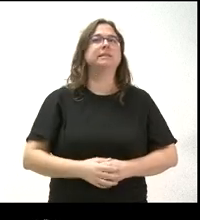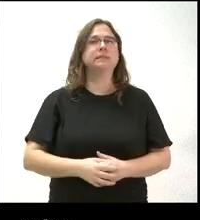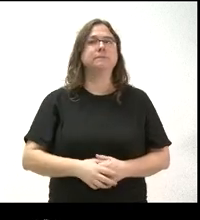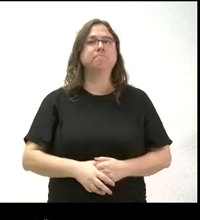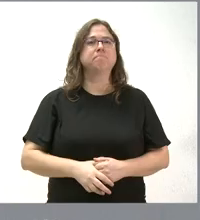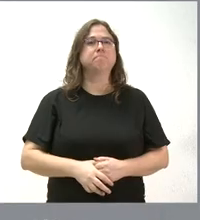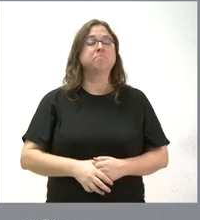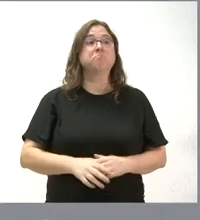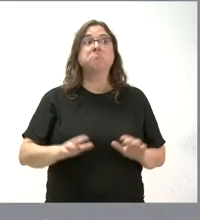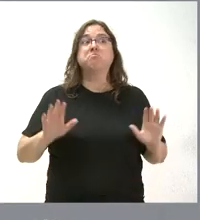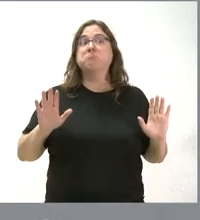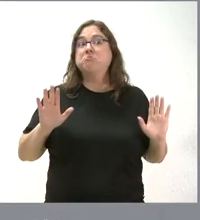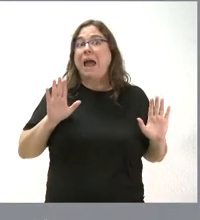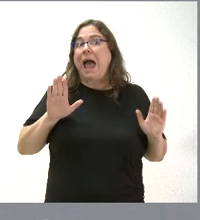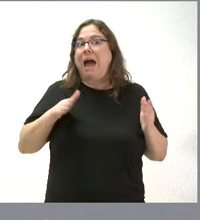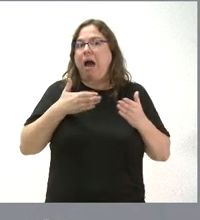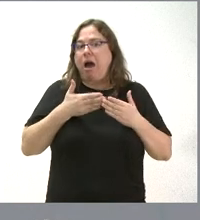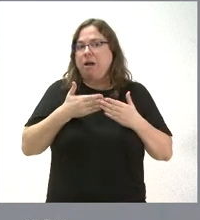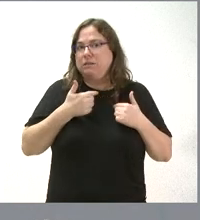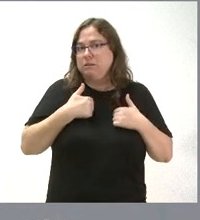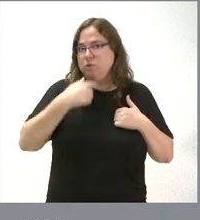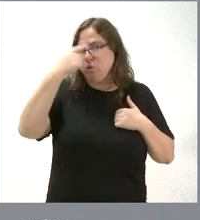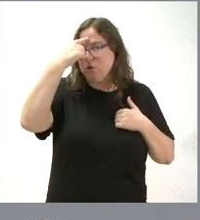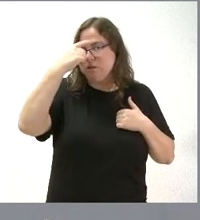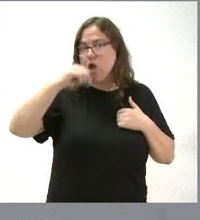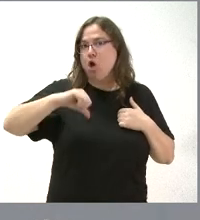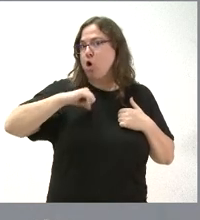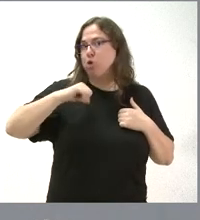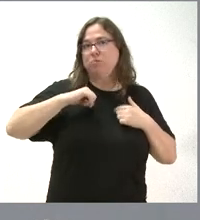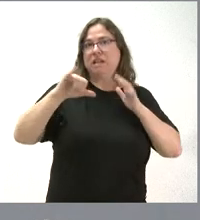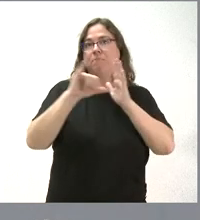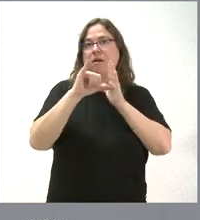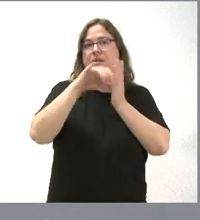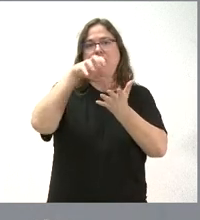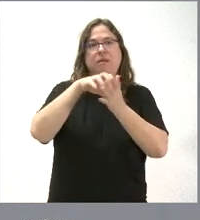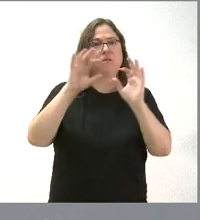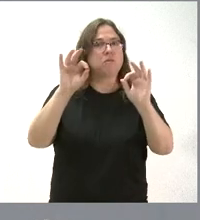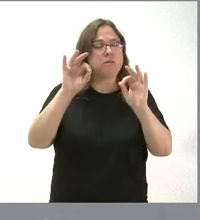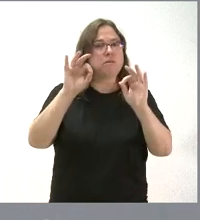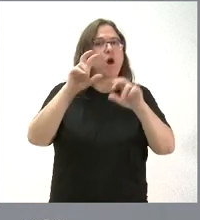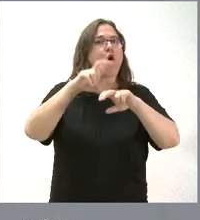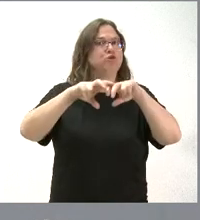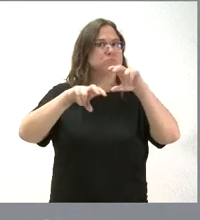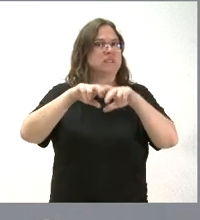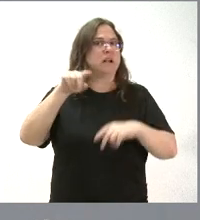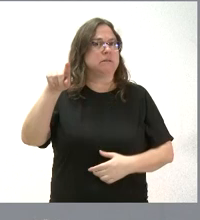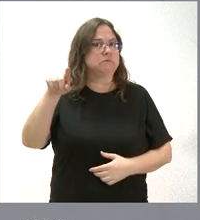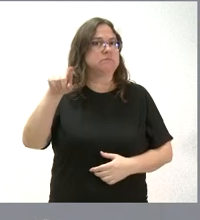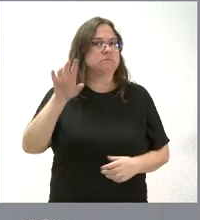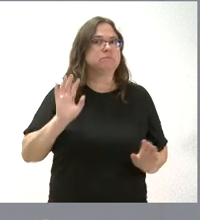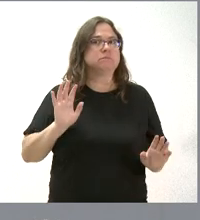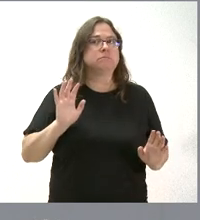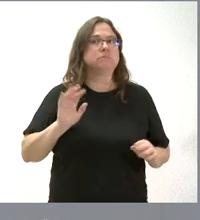Yo hasta donde sé, el hospital más cercano a ese centro de especialidades sería el hospital Río Ortega.